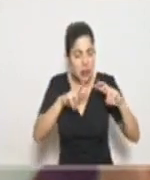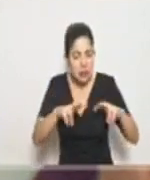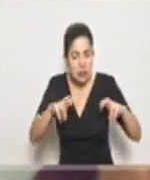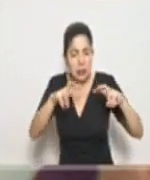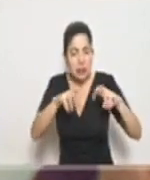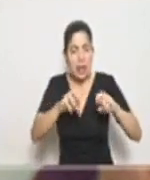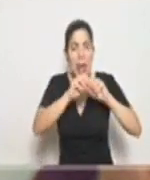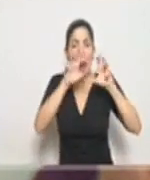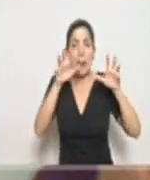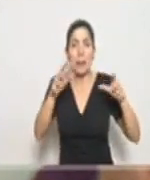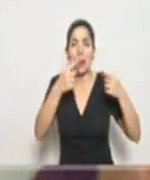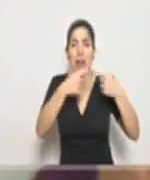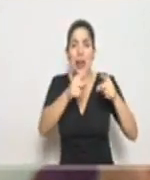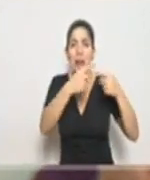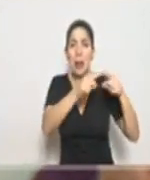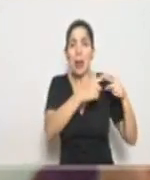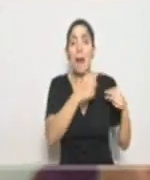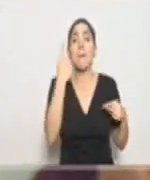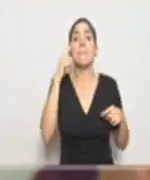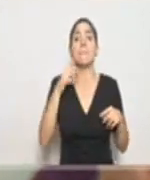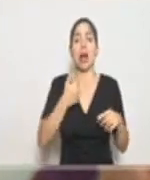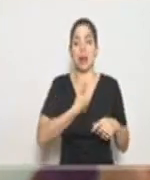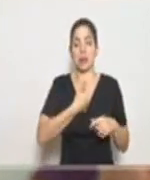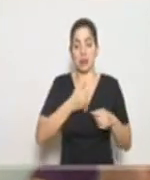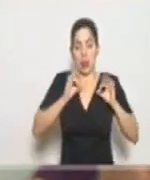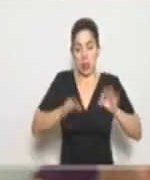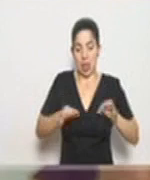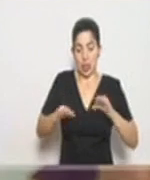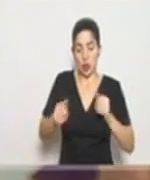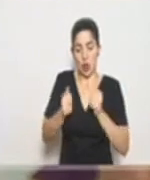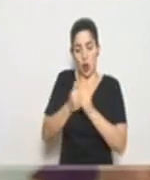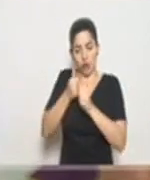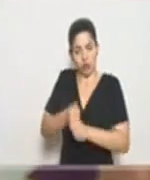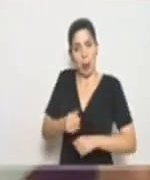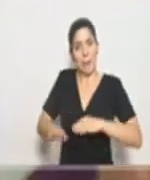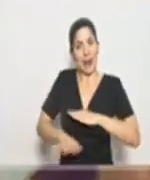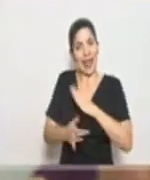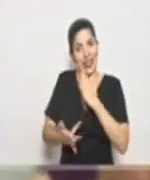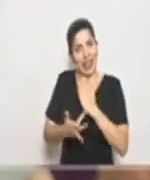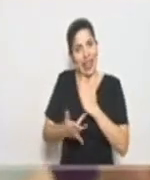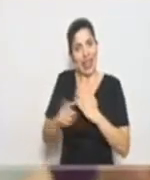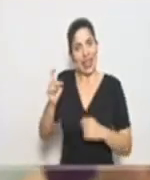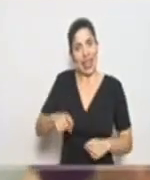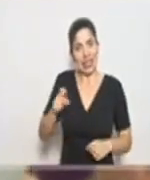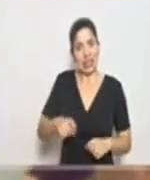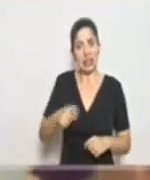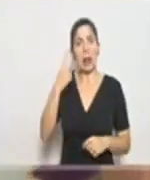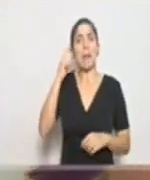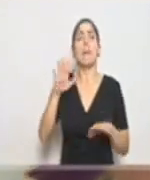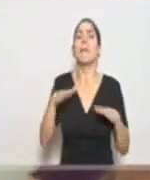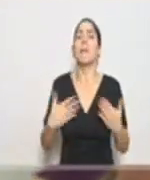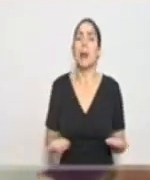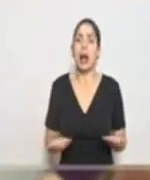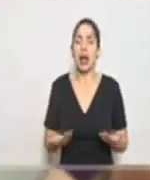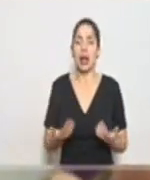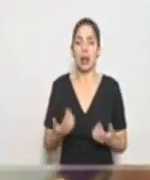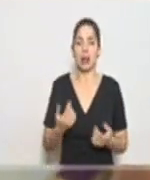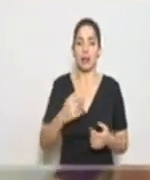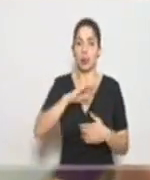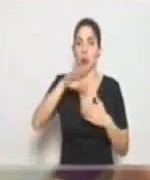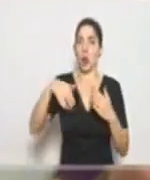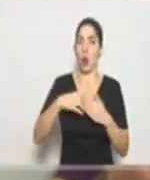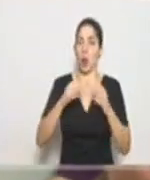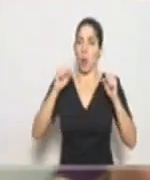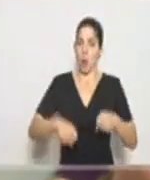epidemiológicos para tomar todas las decisiones con todo el fundamento técnico necesario, de tal forma que tengamos